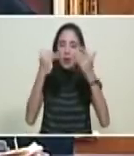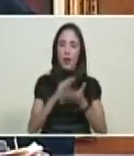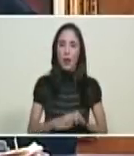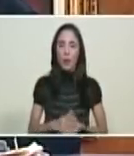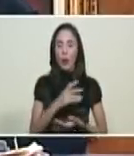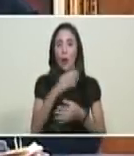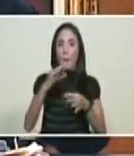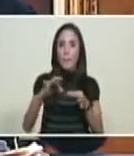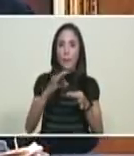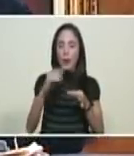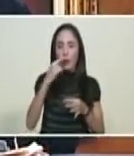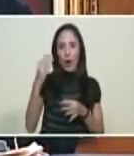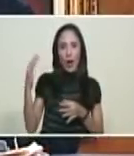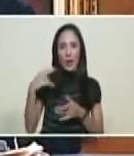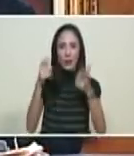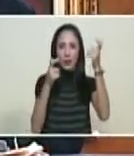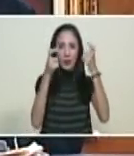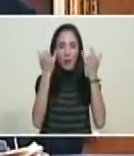idea del petro